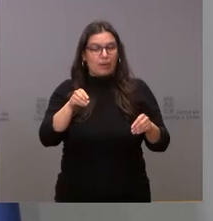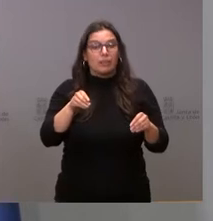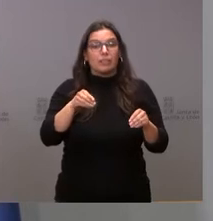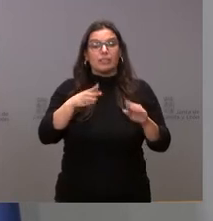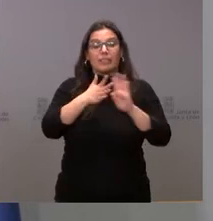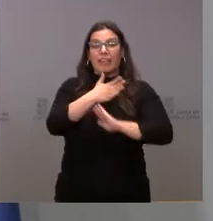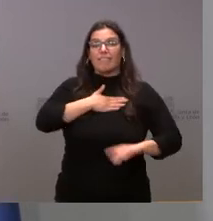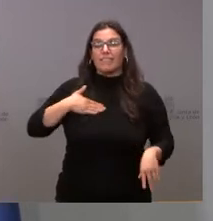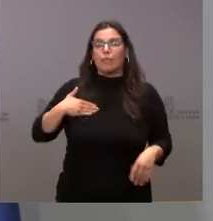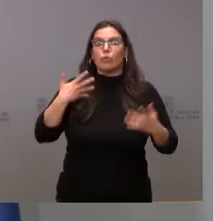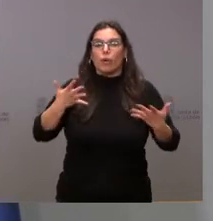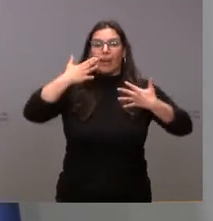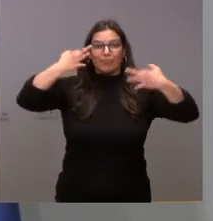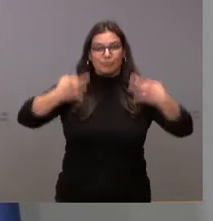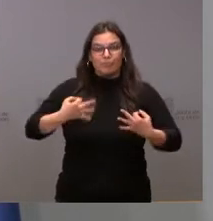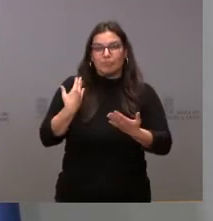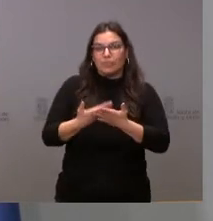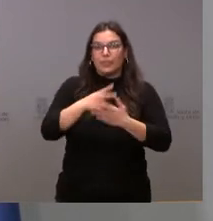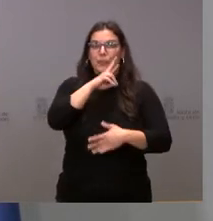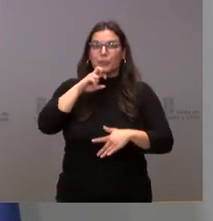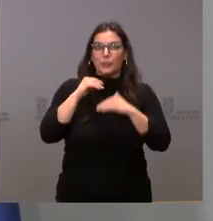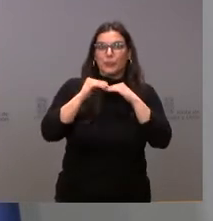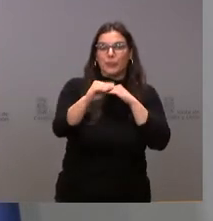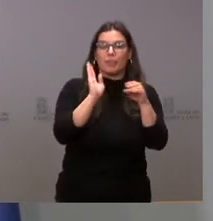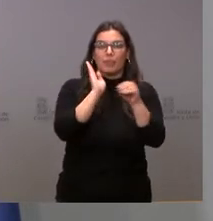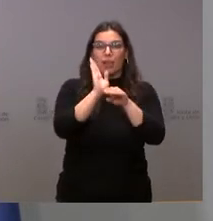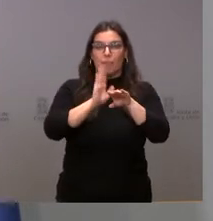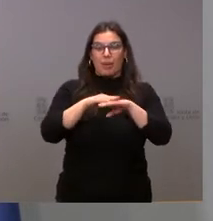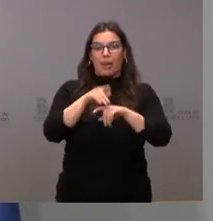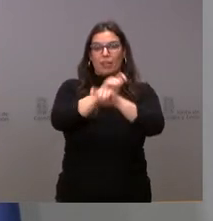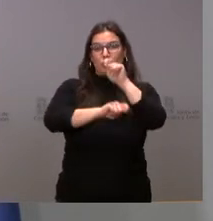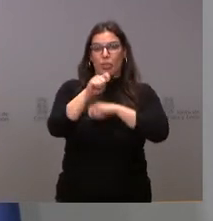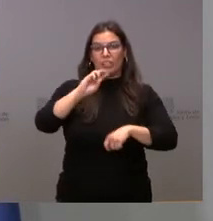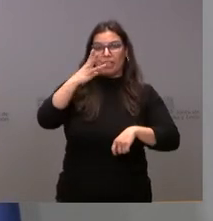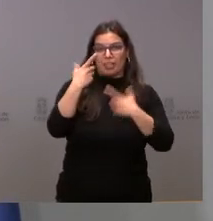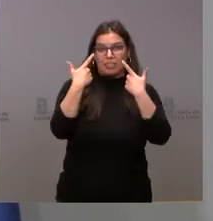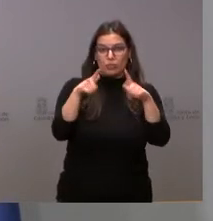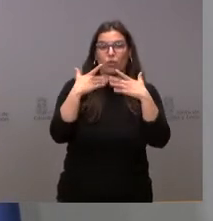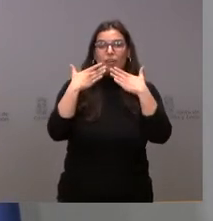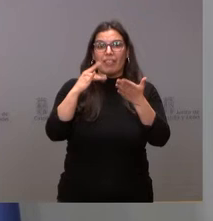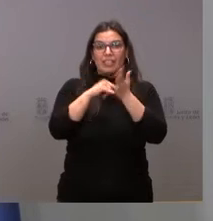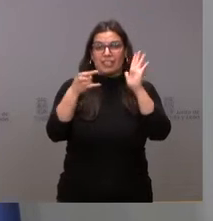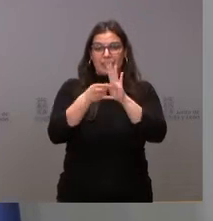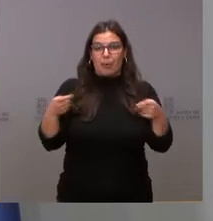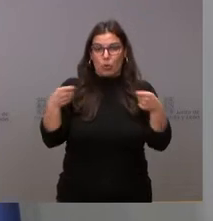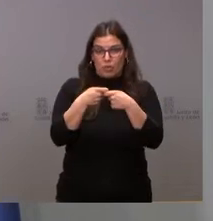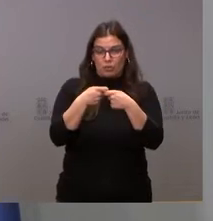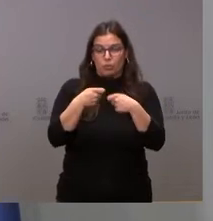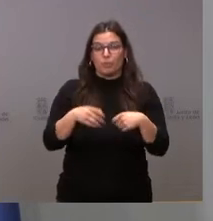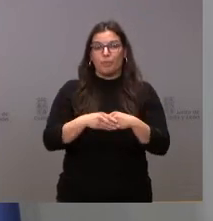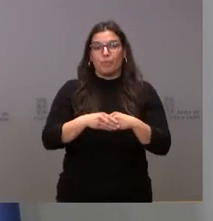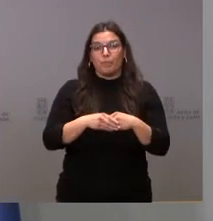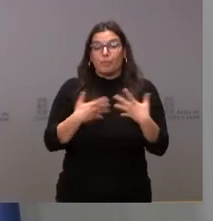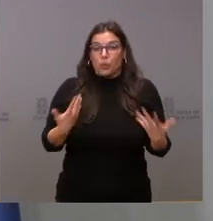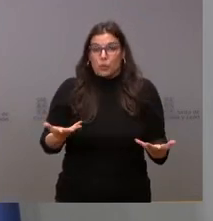pretende es garantizar la sostenibilidad financiera para el tercer sector a través del sistema de conciertos. Y,